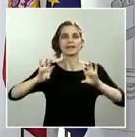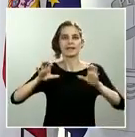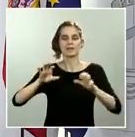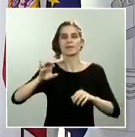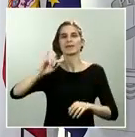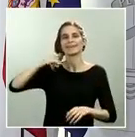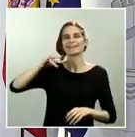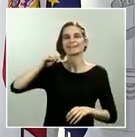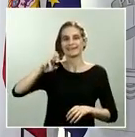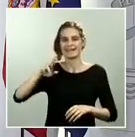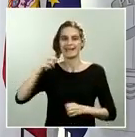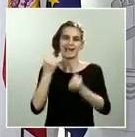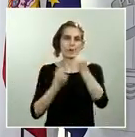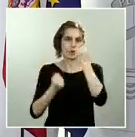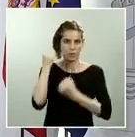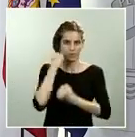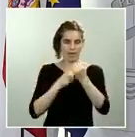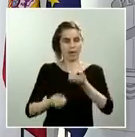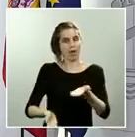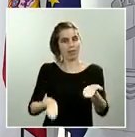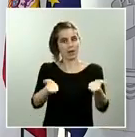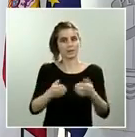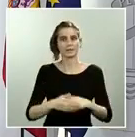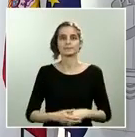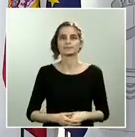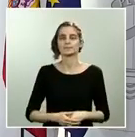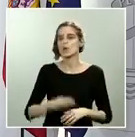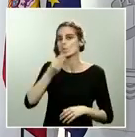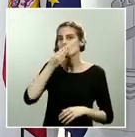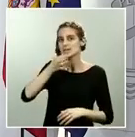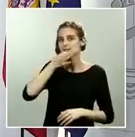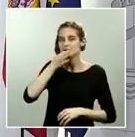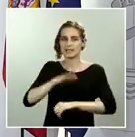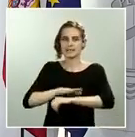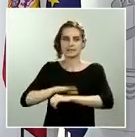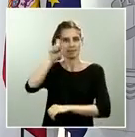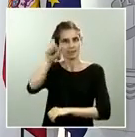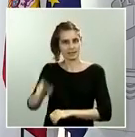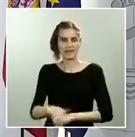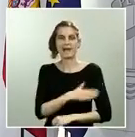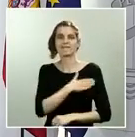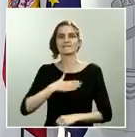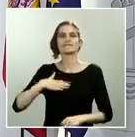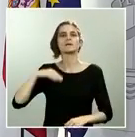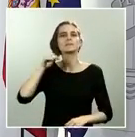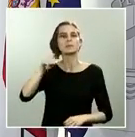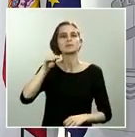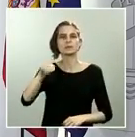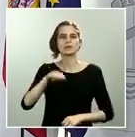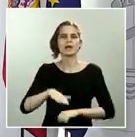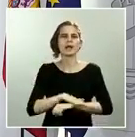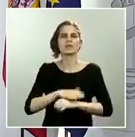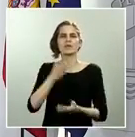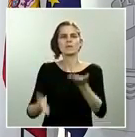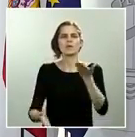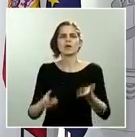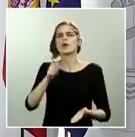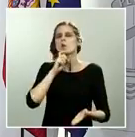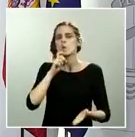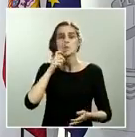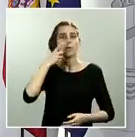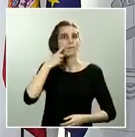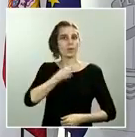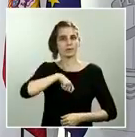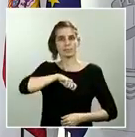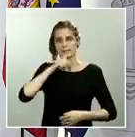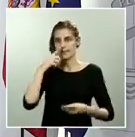Buenas tardes, ministra Rubén Gil, de Radio Inter Economía. Quería preguntarle cómo valora el Gobierno las previsiones del Banco de España con esa posible caída del PIB